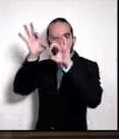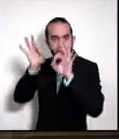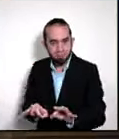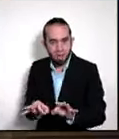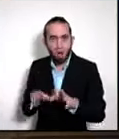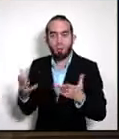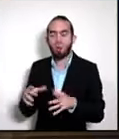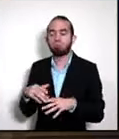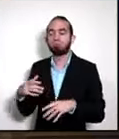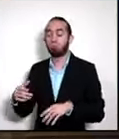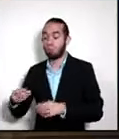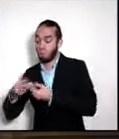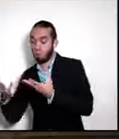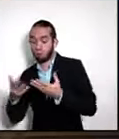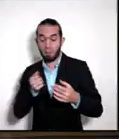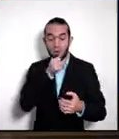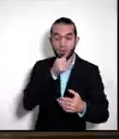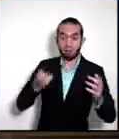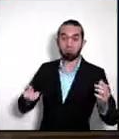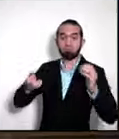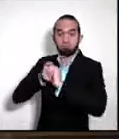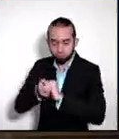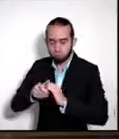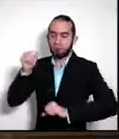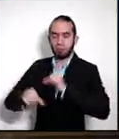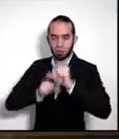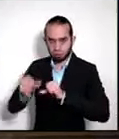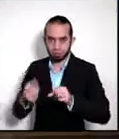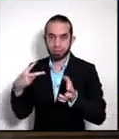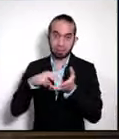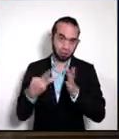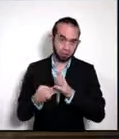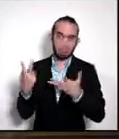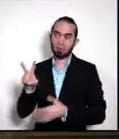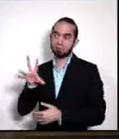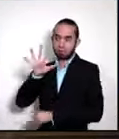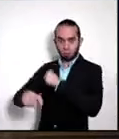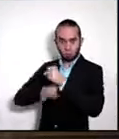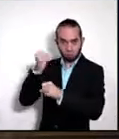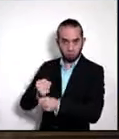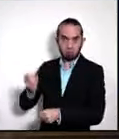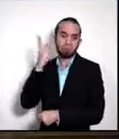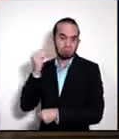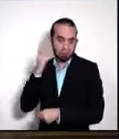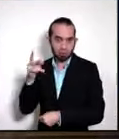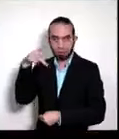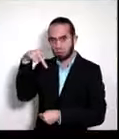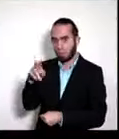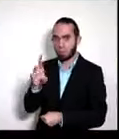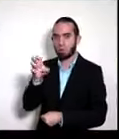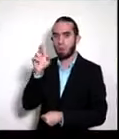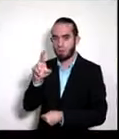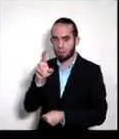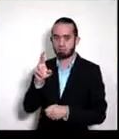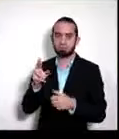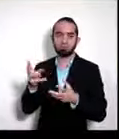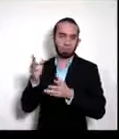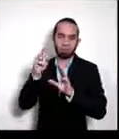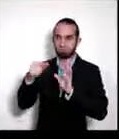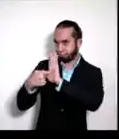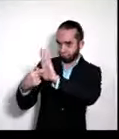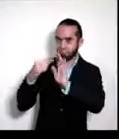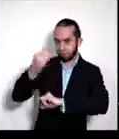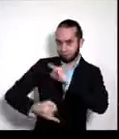público-privado. Y ese esfuerzo público-privado es lo que a lo largo, los 25 años, que es la experiencia que tiene Procómer en mercados internacionales,